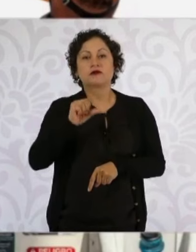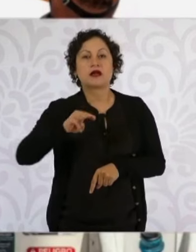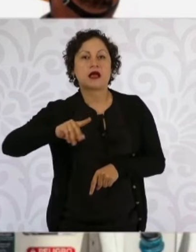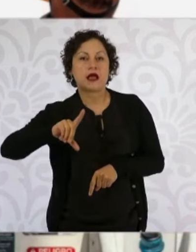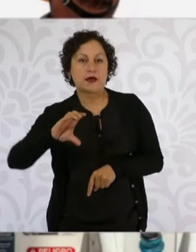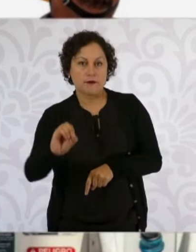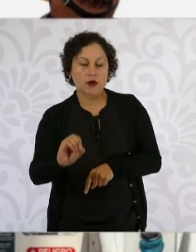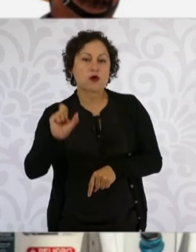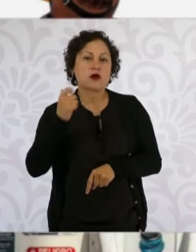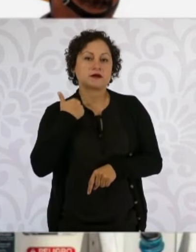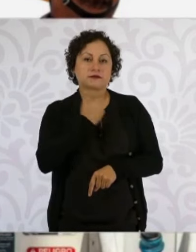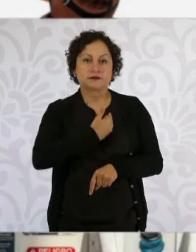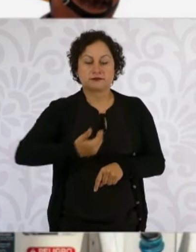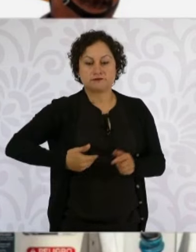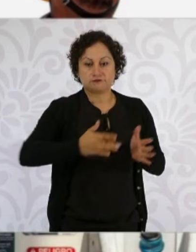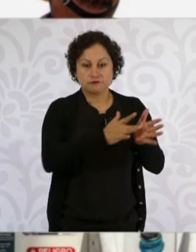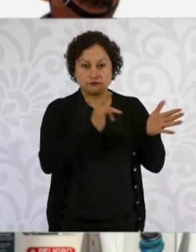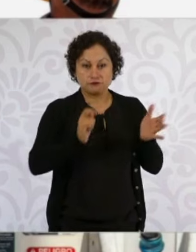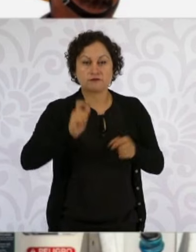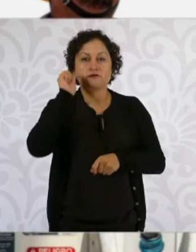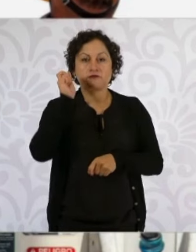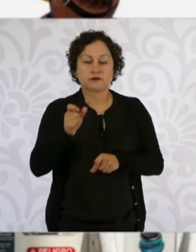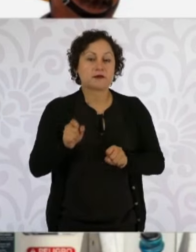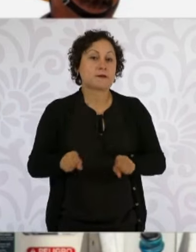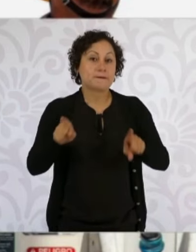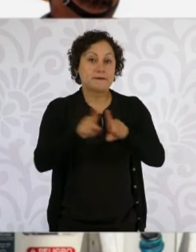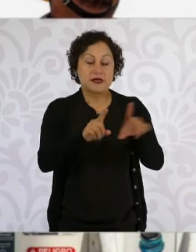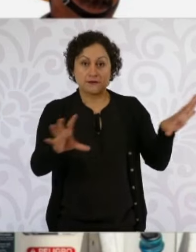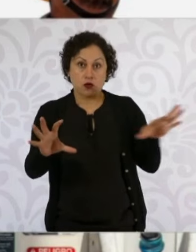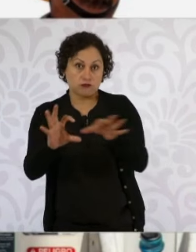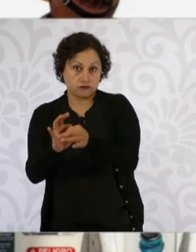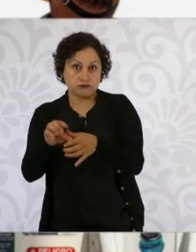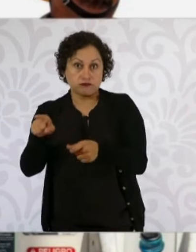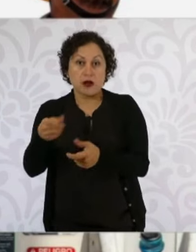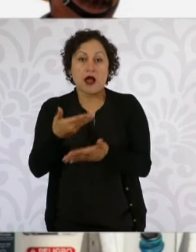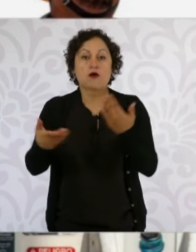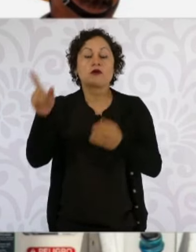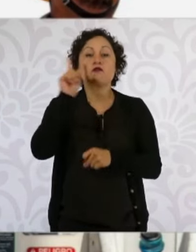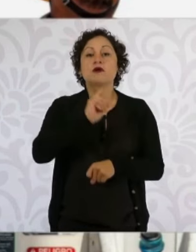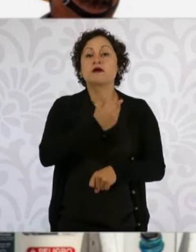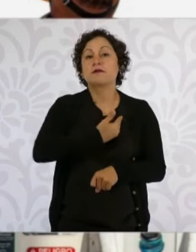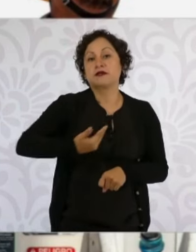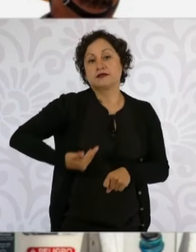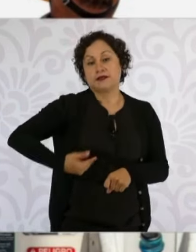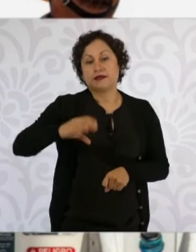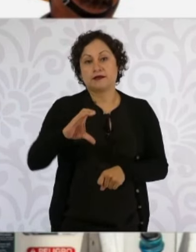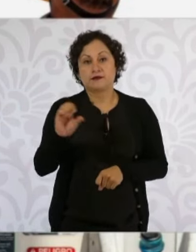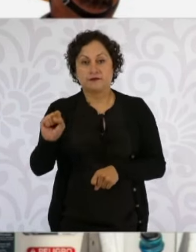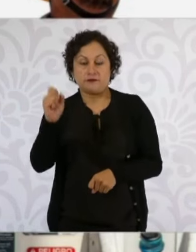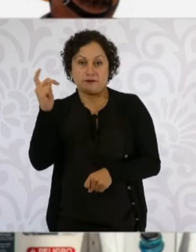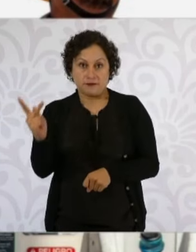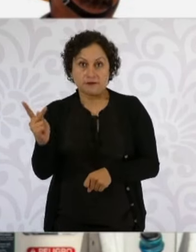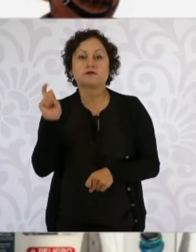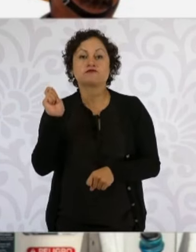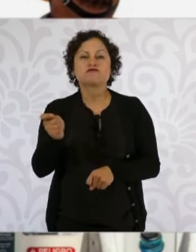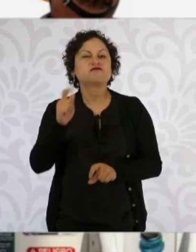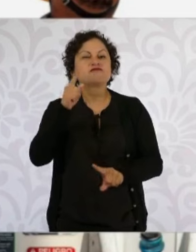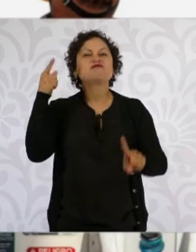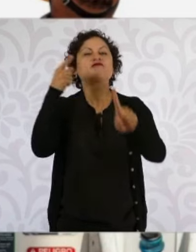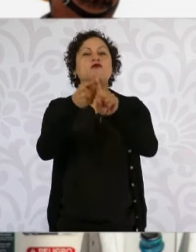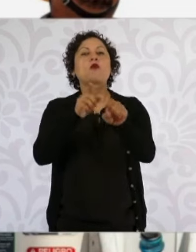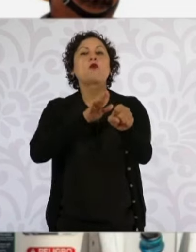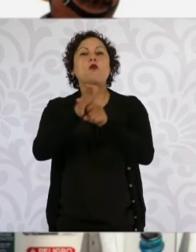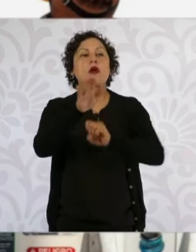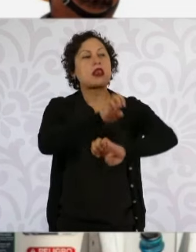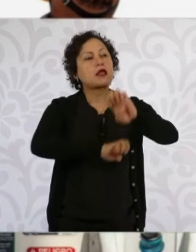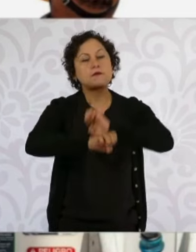estratégicas decretada por la presidenta Claudia Sheinbaum la semana anterior que recupera las empresas del Estado para el pueblo